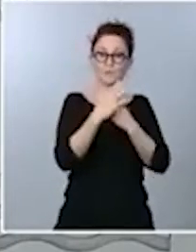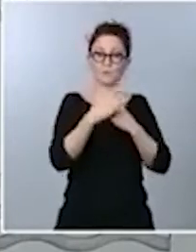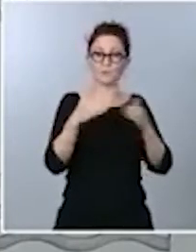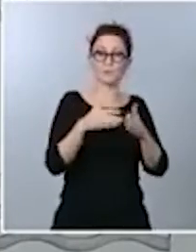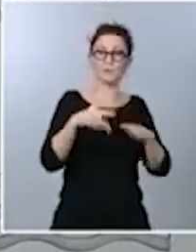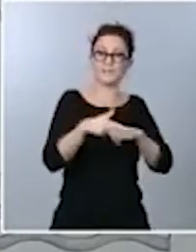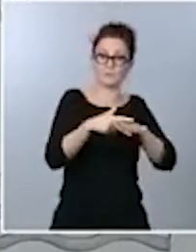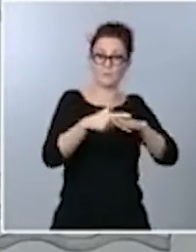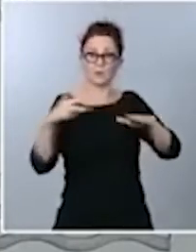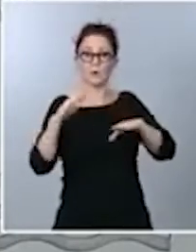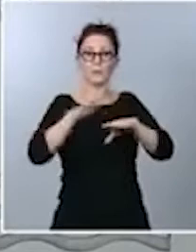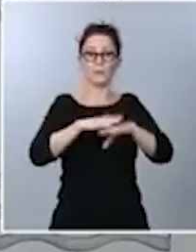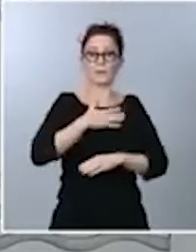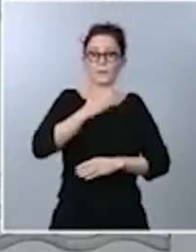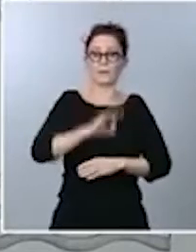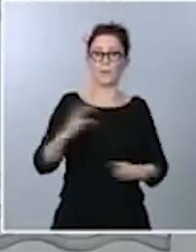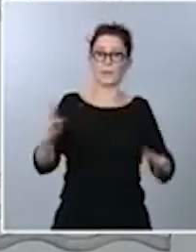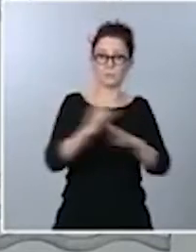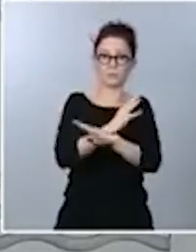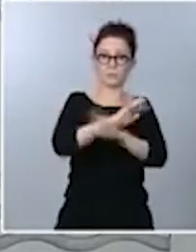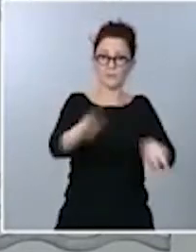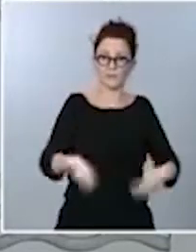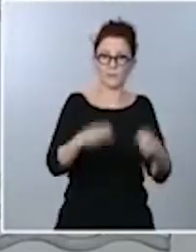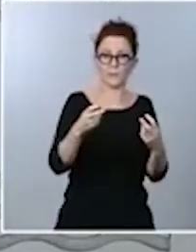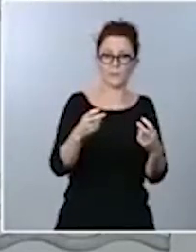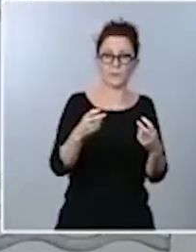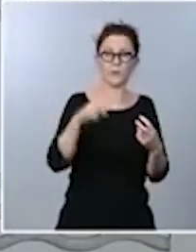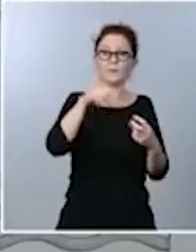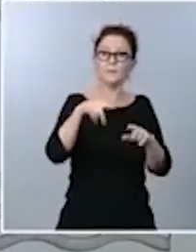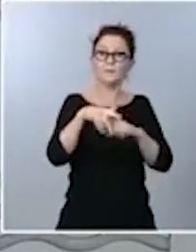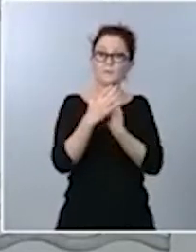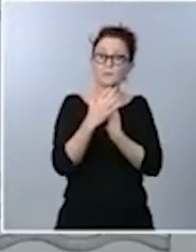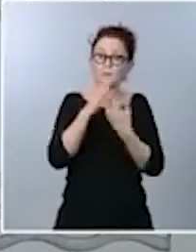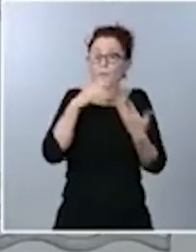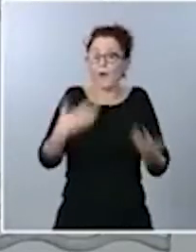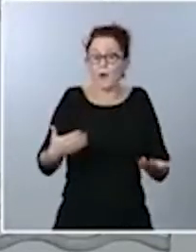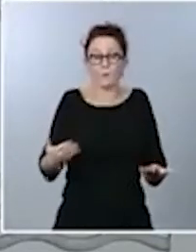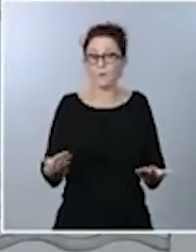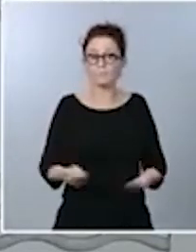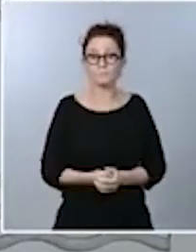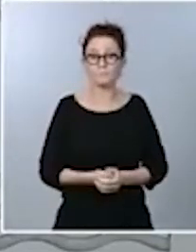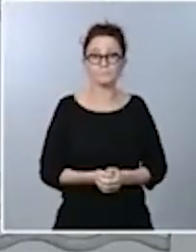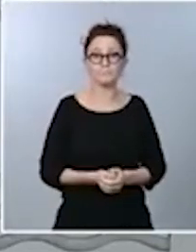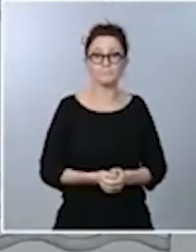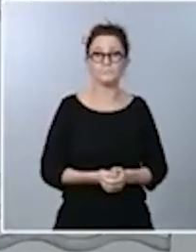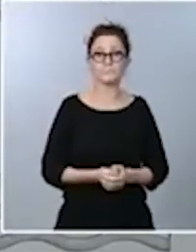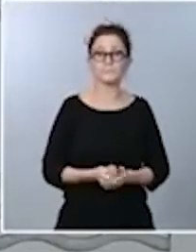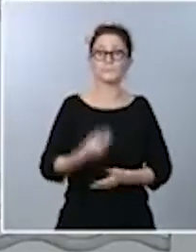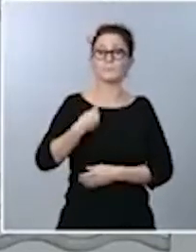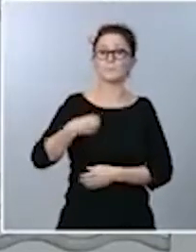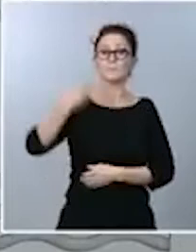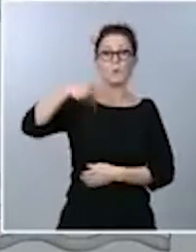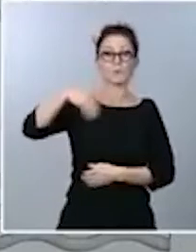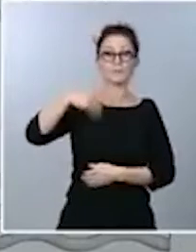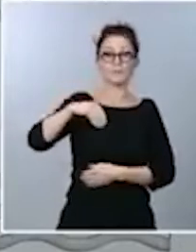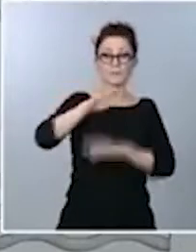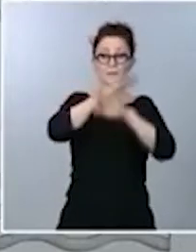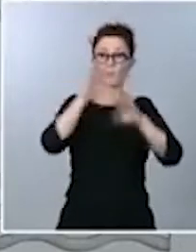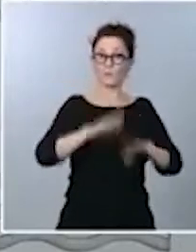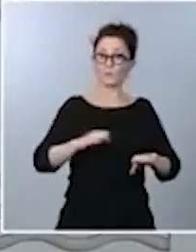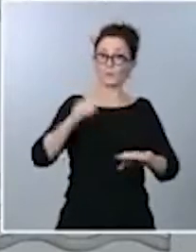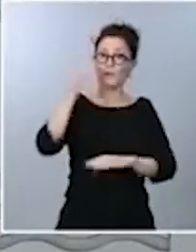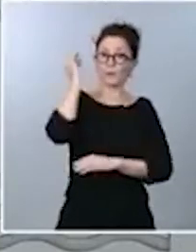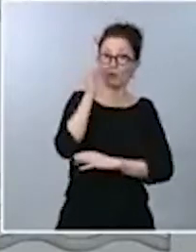renovación de los órganos. Y, por tanto, en esa situación nos encontramos. Como el propio presidente expresó en su última comparecencia pública,